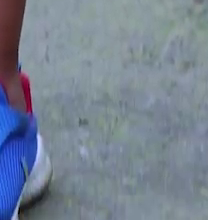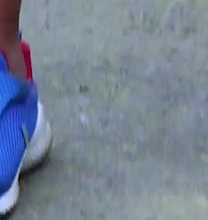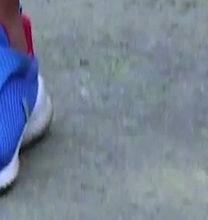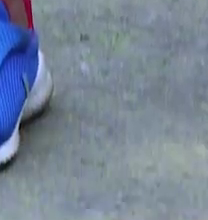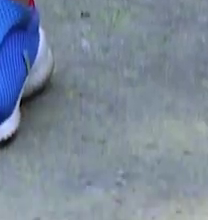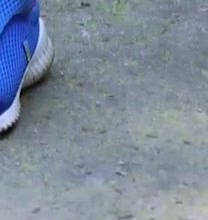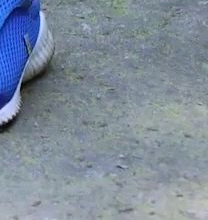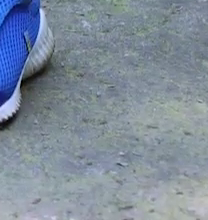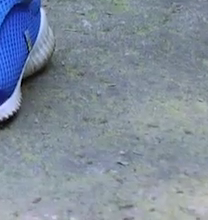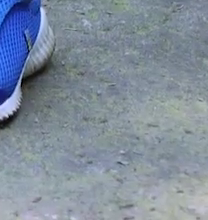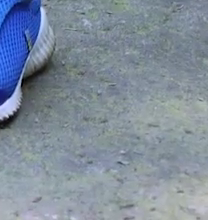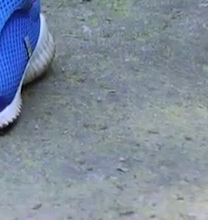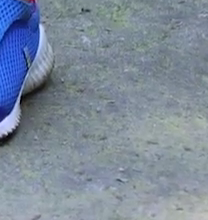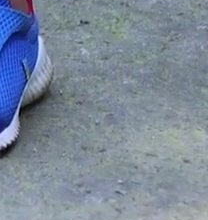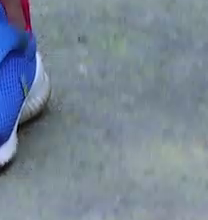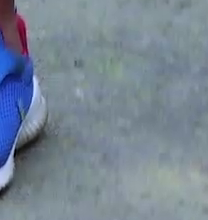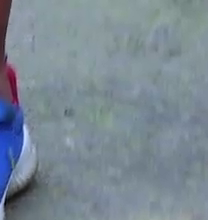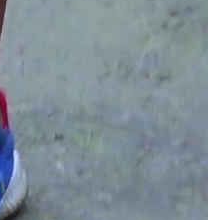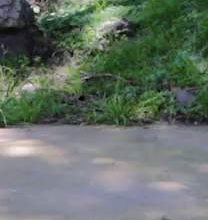Respiramos. Respira profundo.